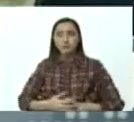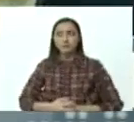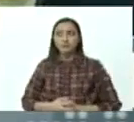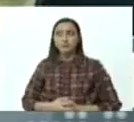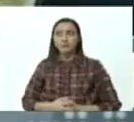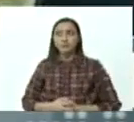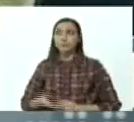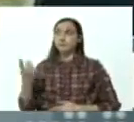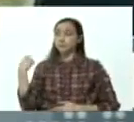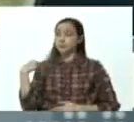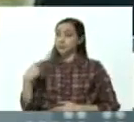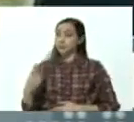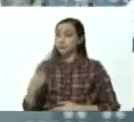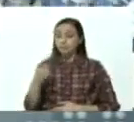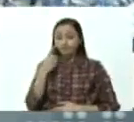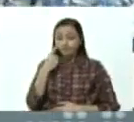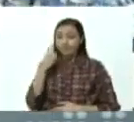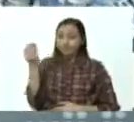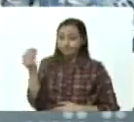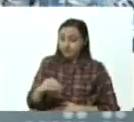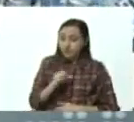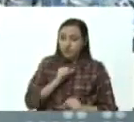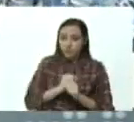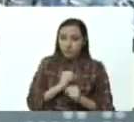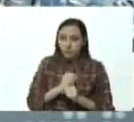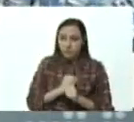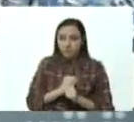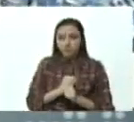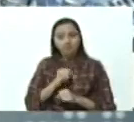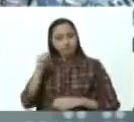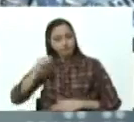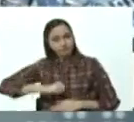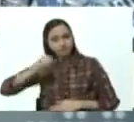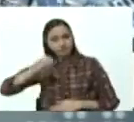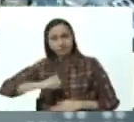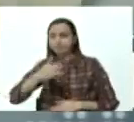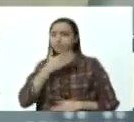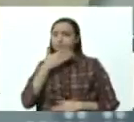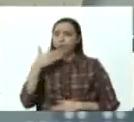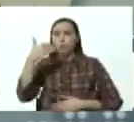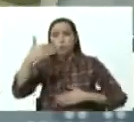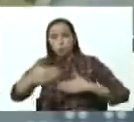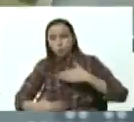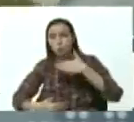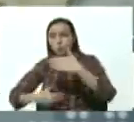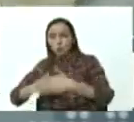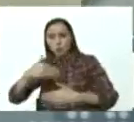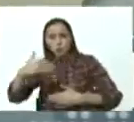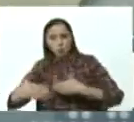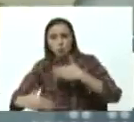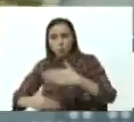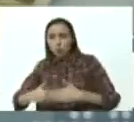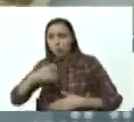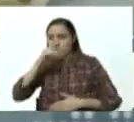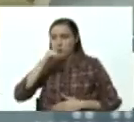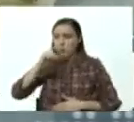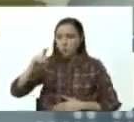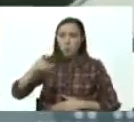tenemos cosas pendientes sí cosas que vamos a mejorar en los próximos años